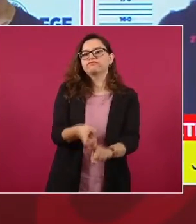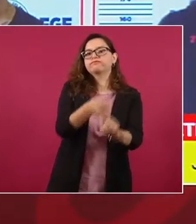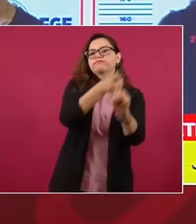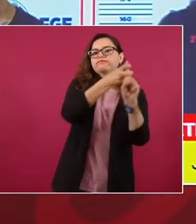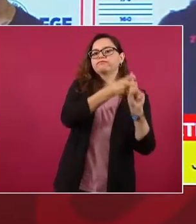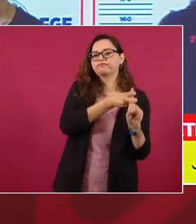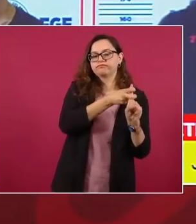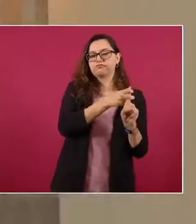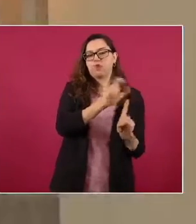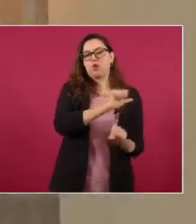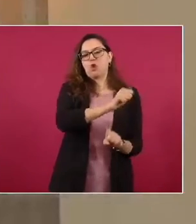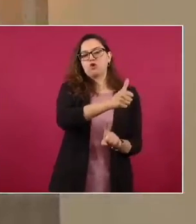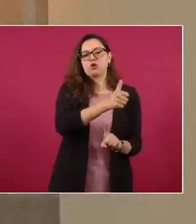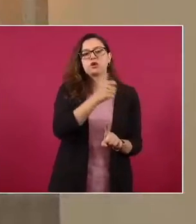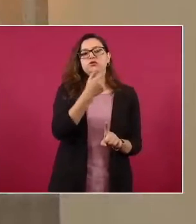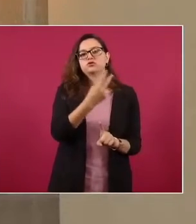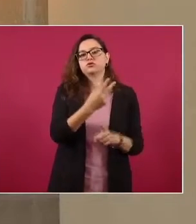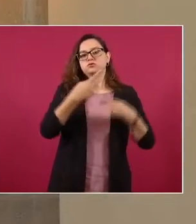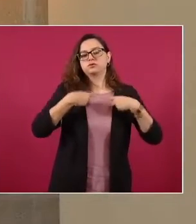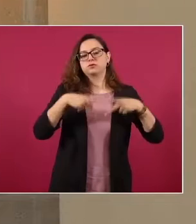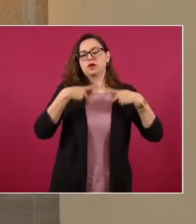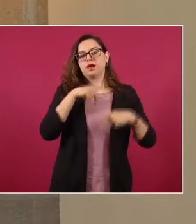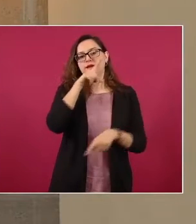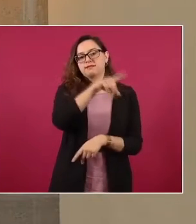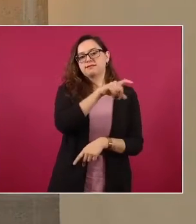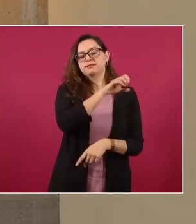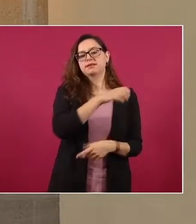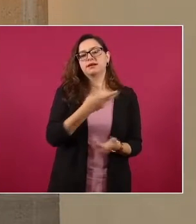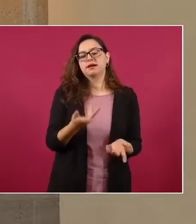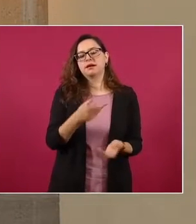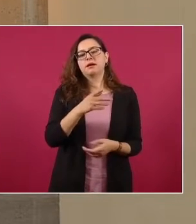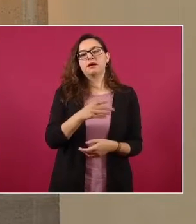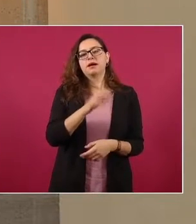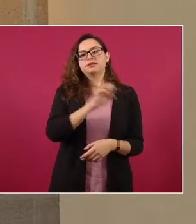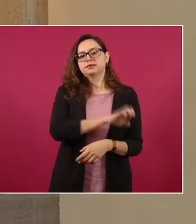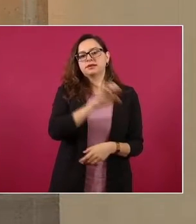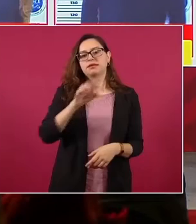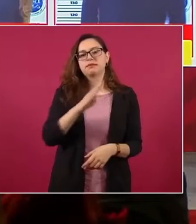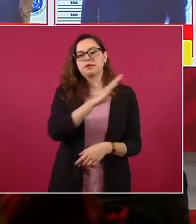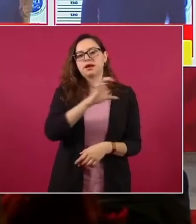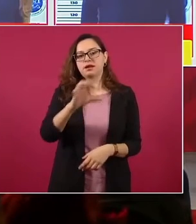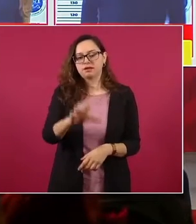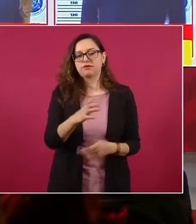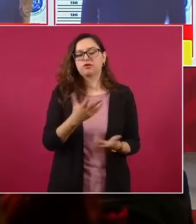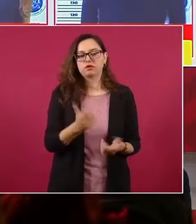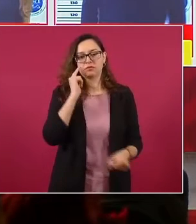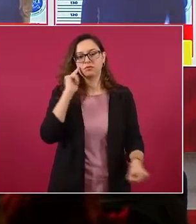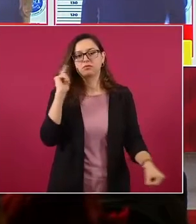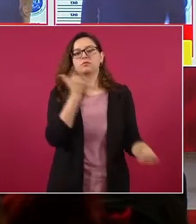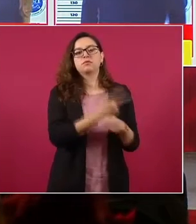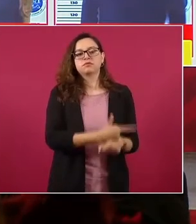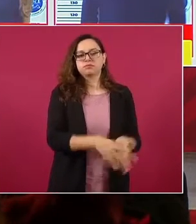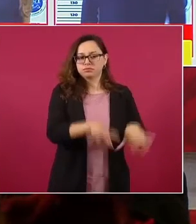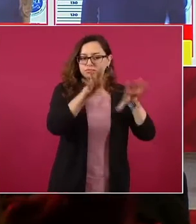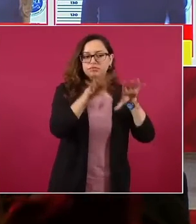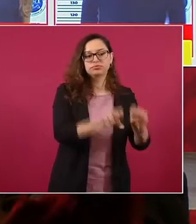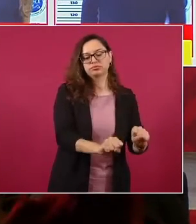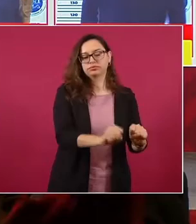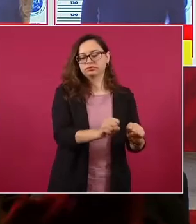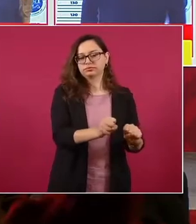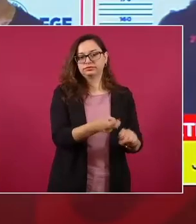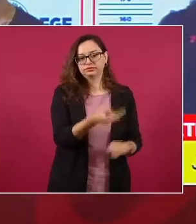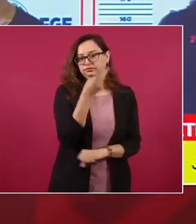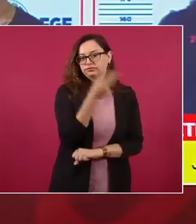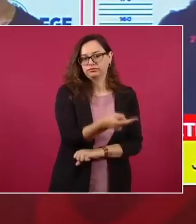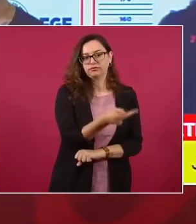estaban secuestradas en Ensenada, Baja California. Ya fueron presentados ante el Ministerio Público estos dos